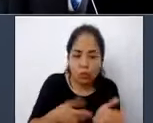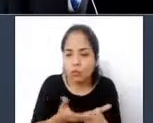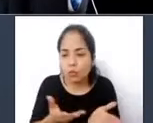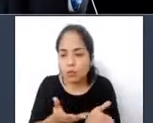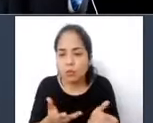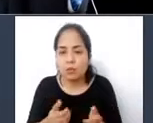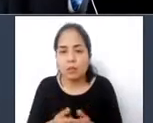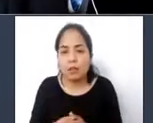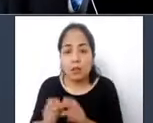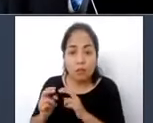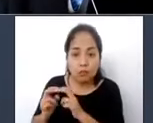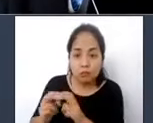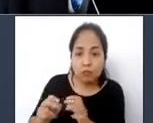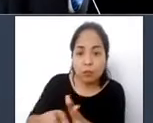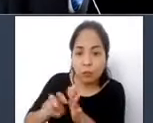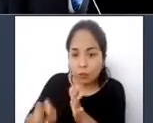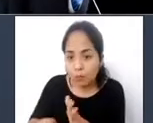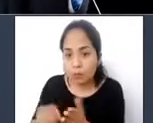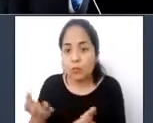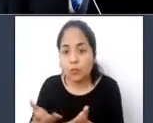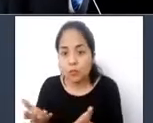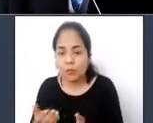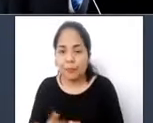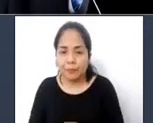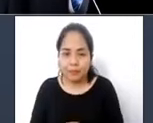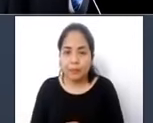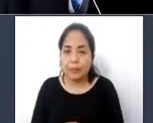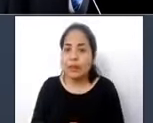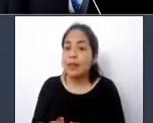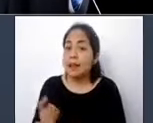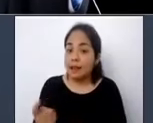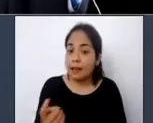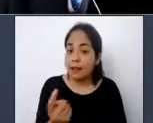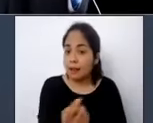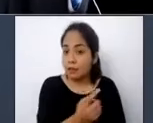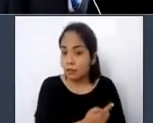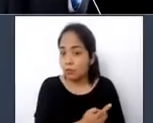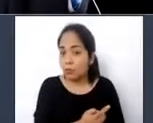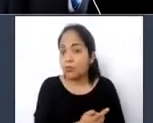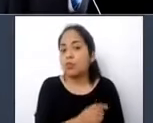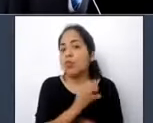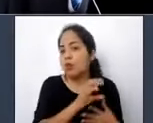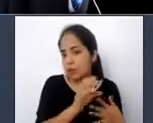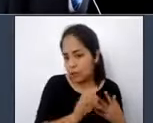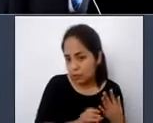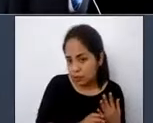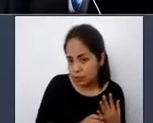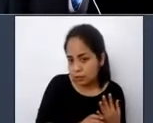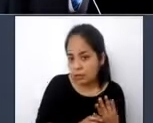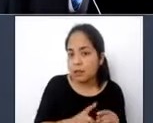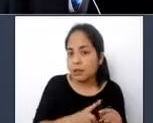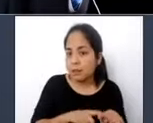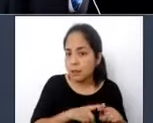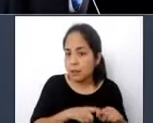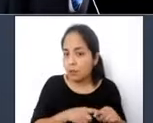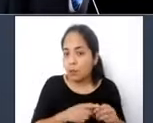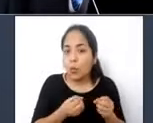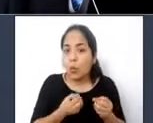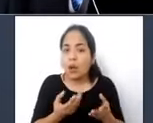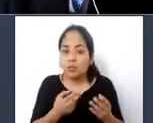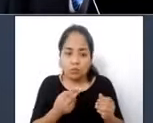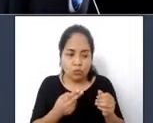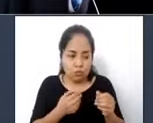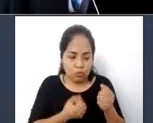Cada uno de ellos va a tener características propias de acuerdo a los vehículos que va a albergar y las condiciones de